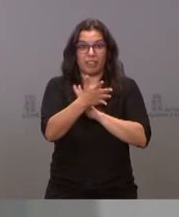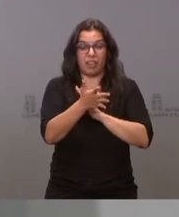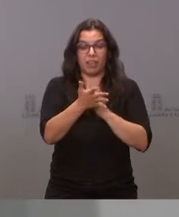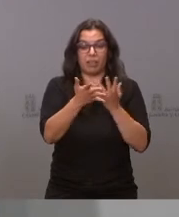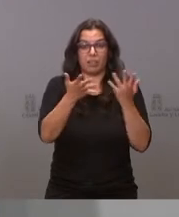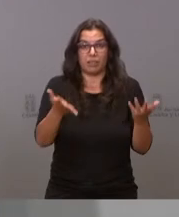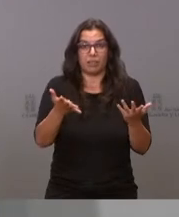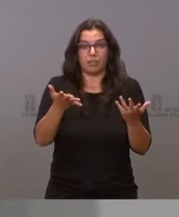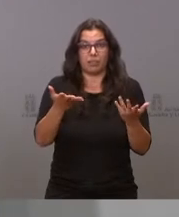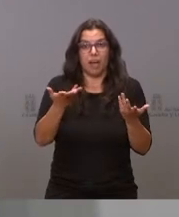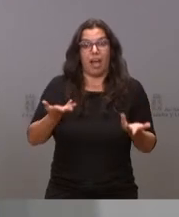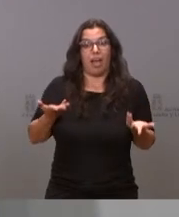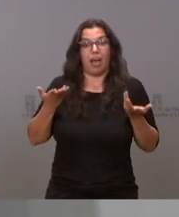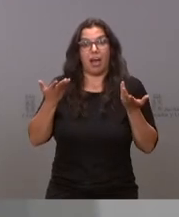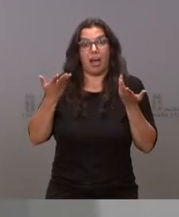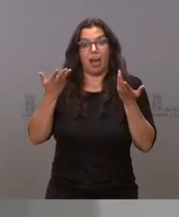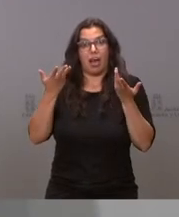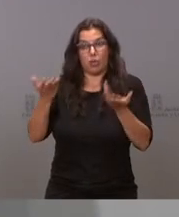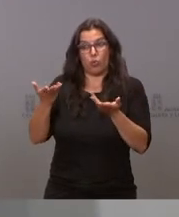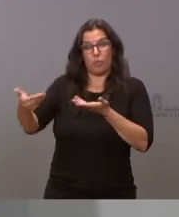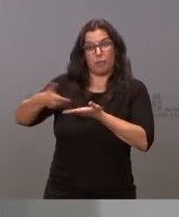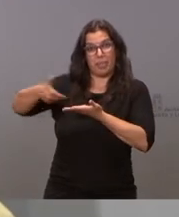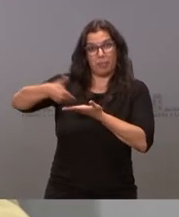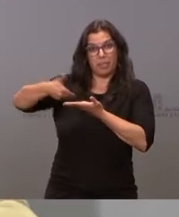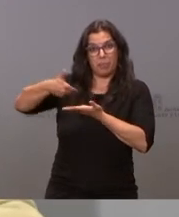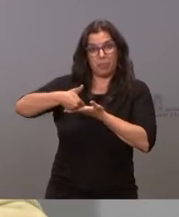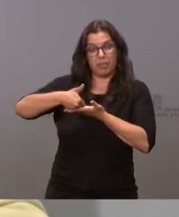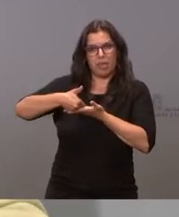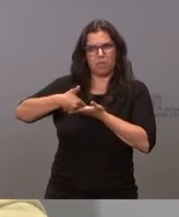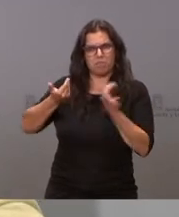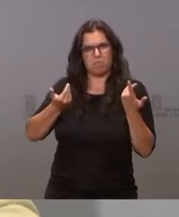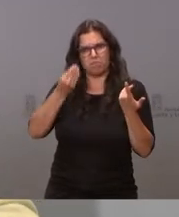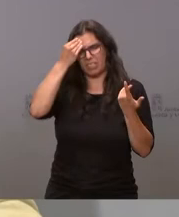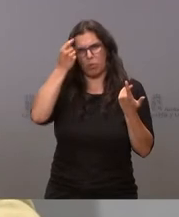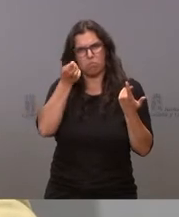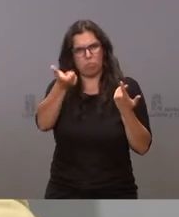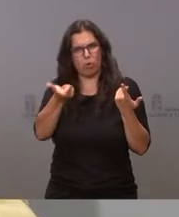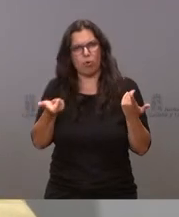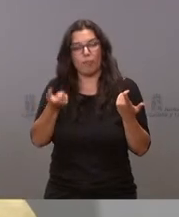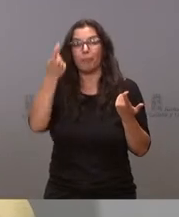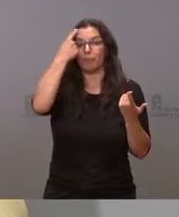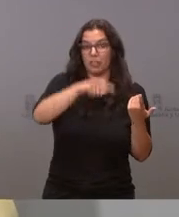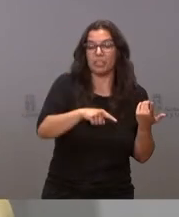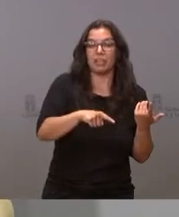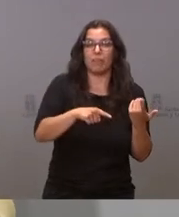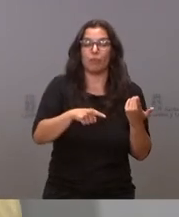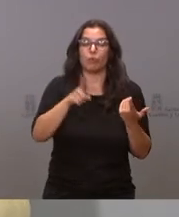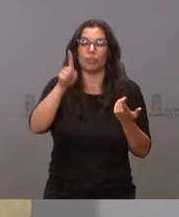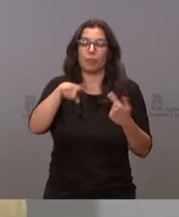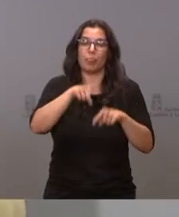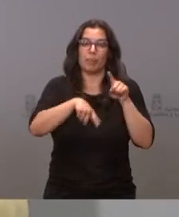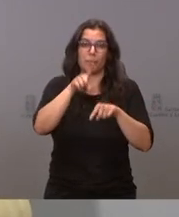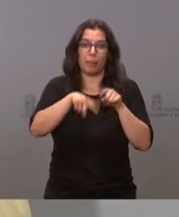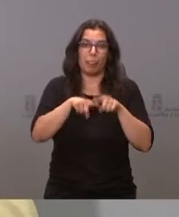de ayudas nos resulta en este momento sorprendentemente bajo. Sabemos que esto está condicionado en gran parte por